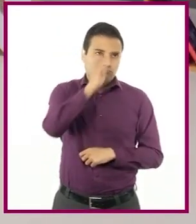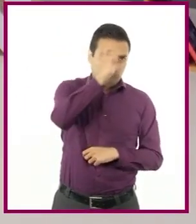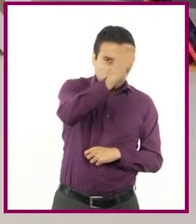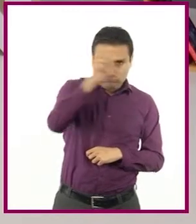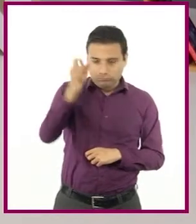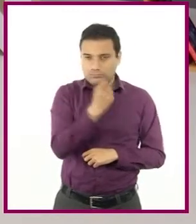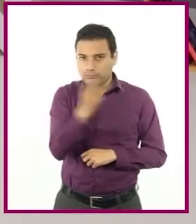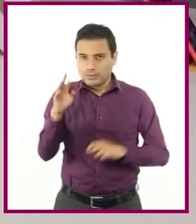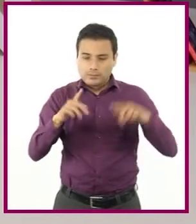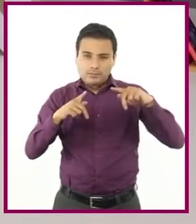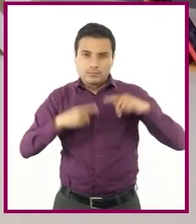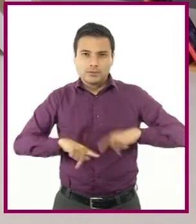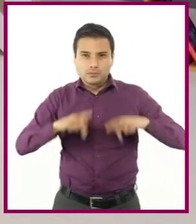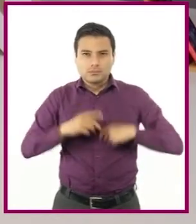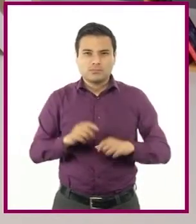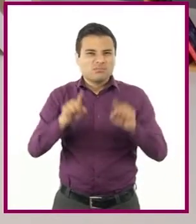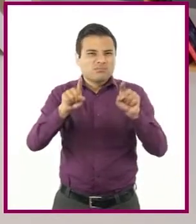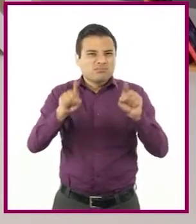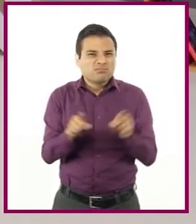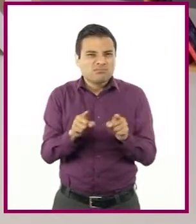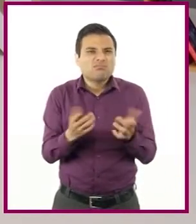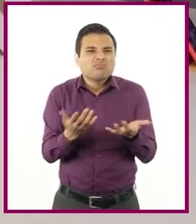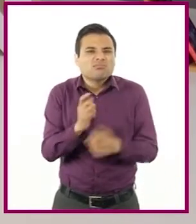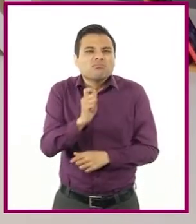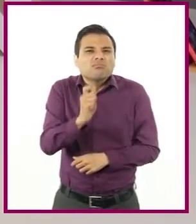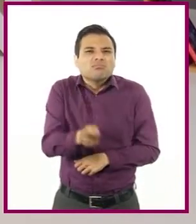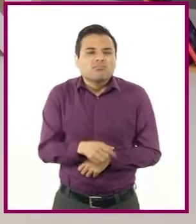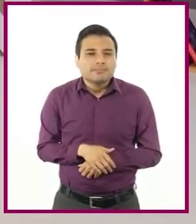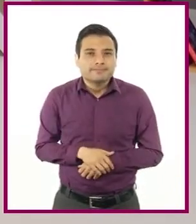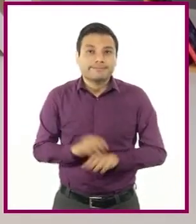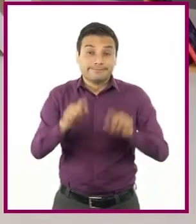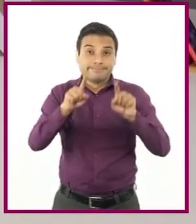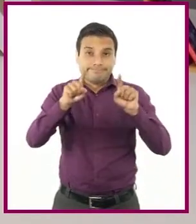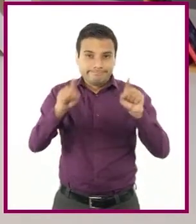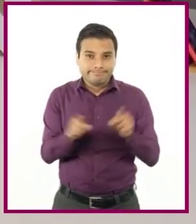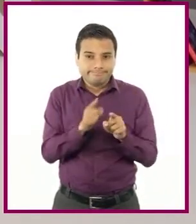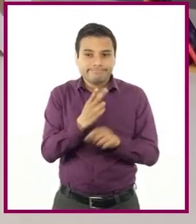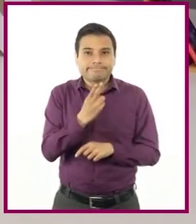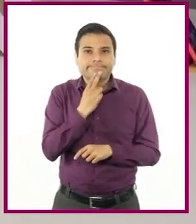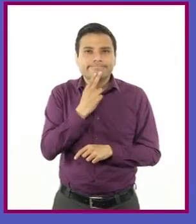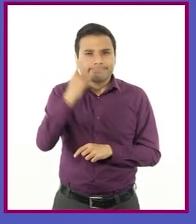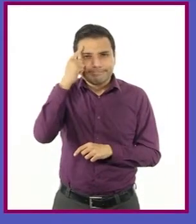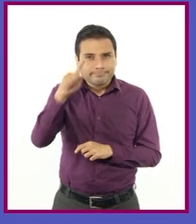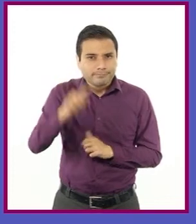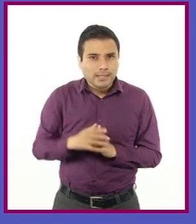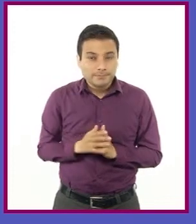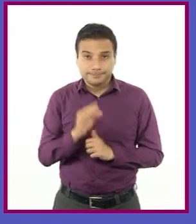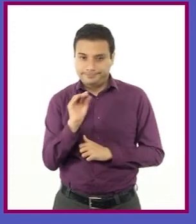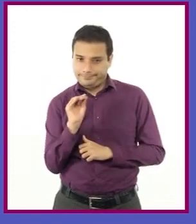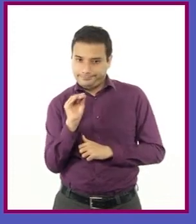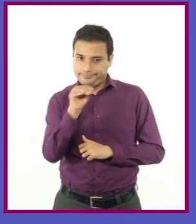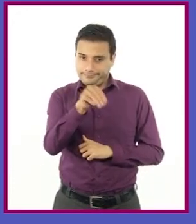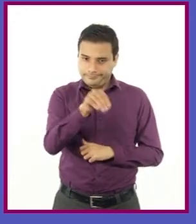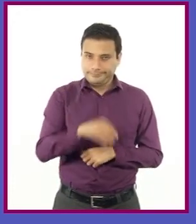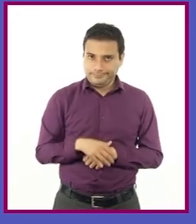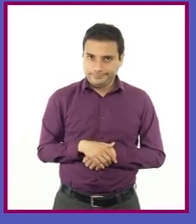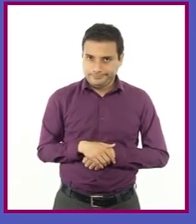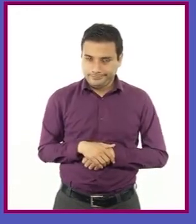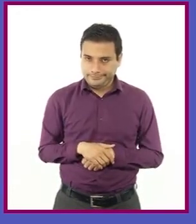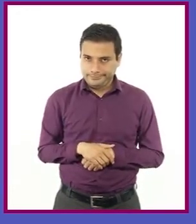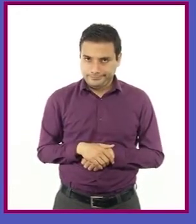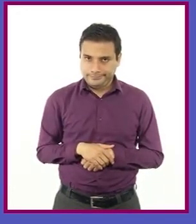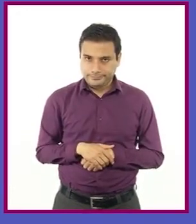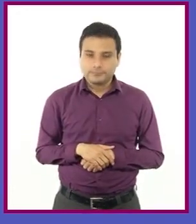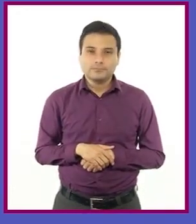paréntesis qué función cumple, profesora? Los paréntesis se usan para insertar en un enunciado